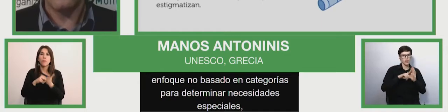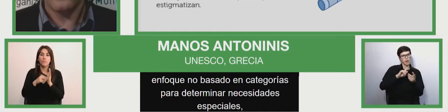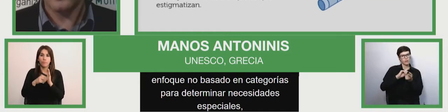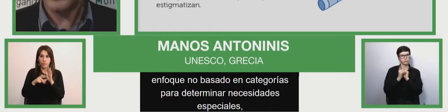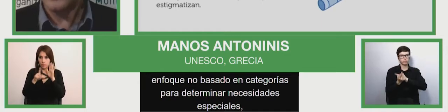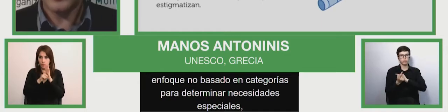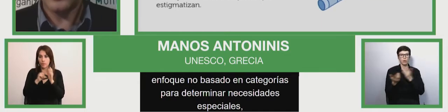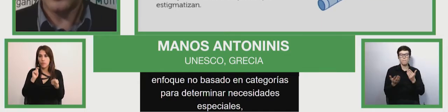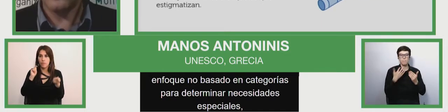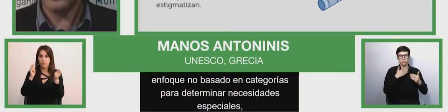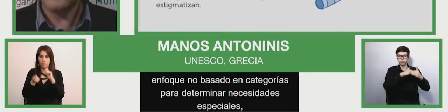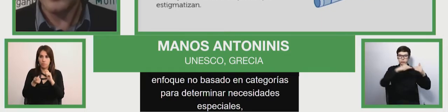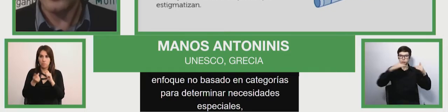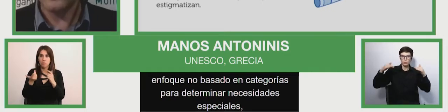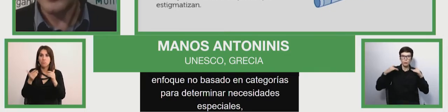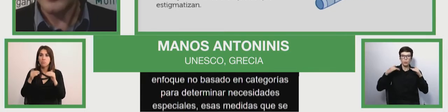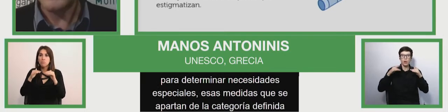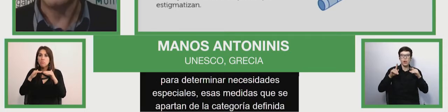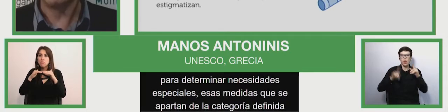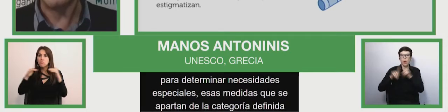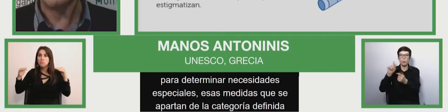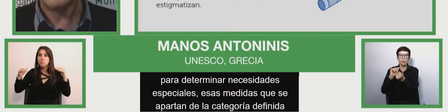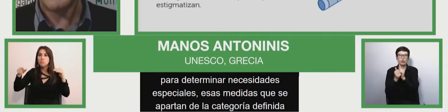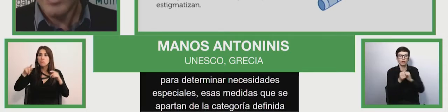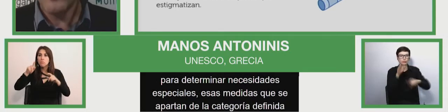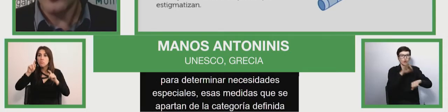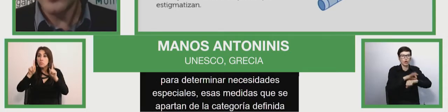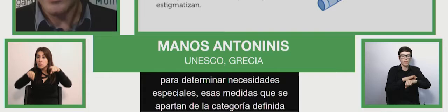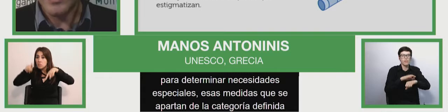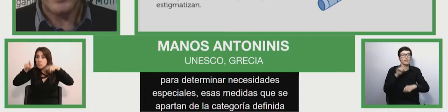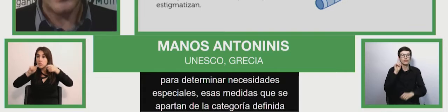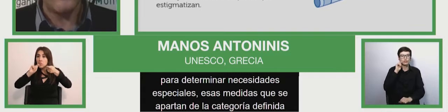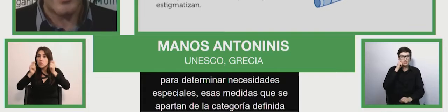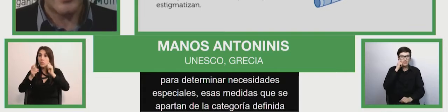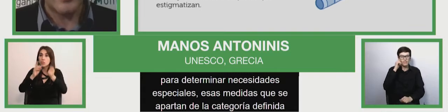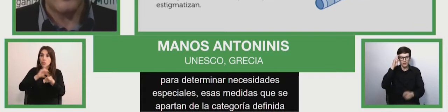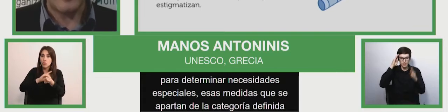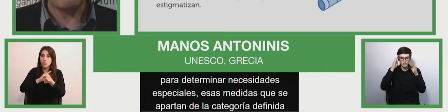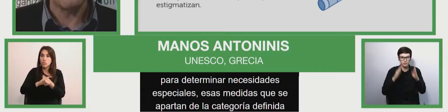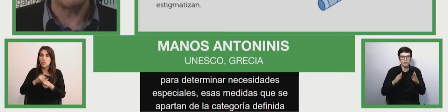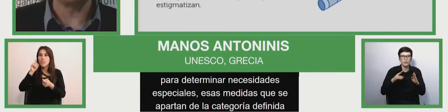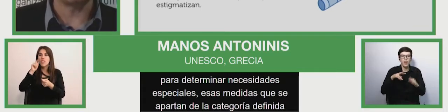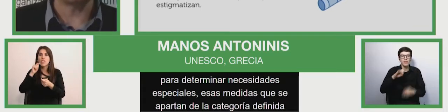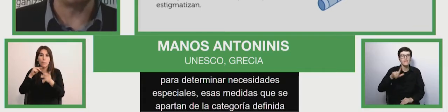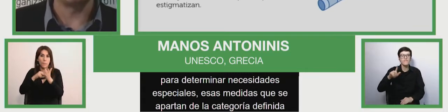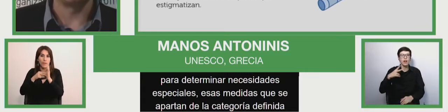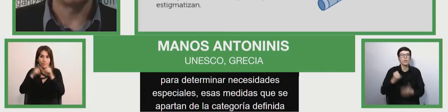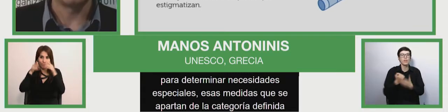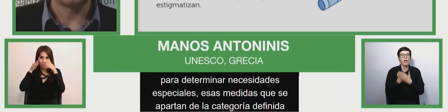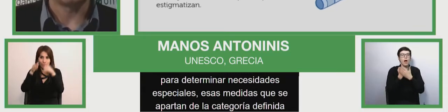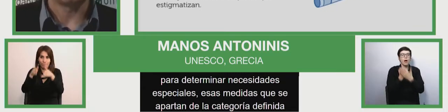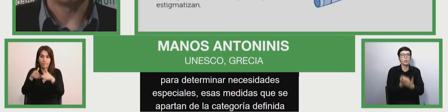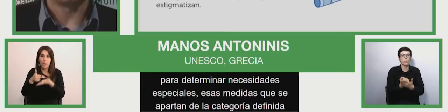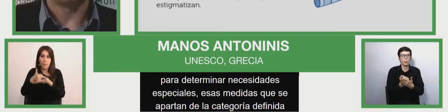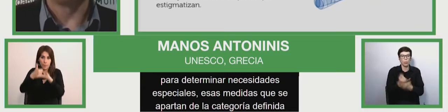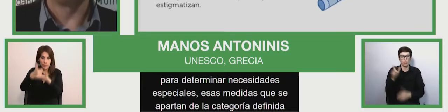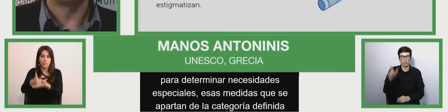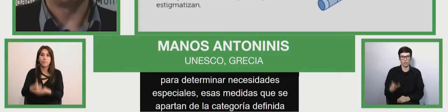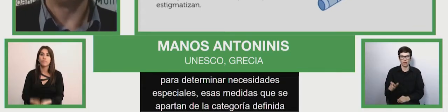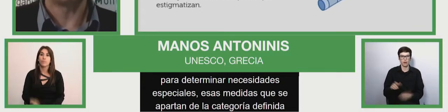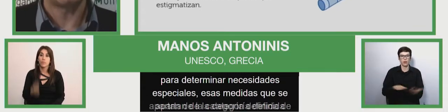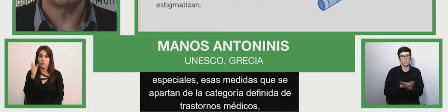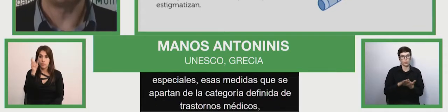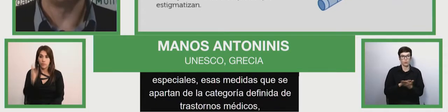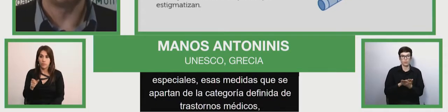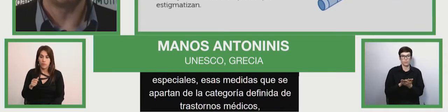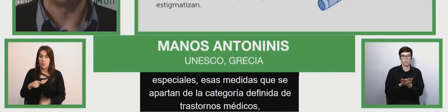trastornos médicos, se centran, en cambio, en el nivel de apoyo prestado. El enfoque